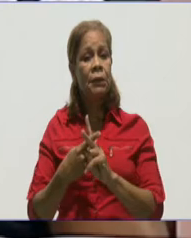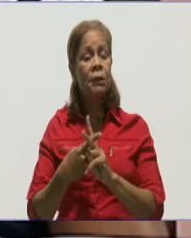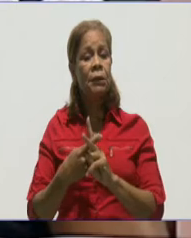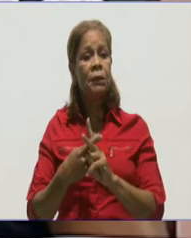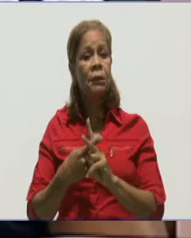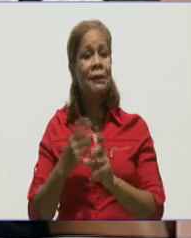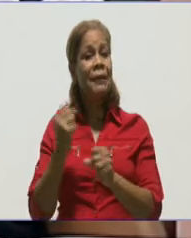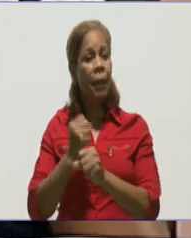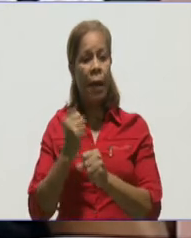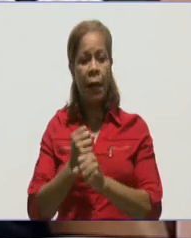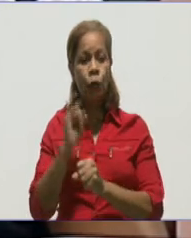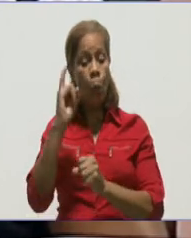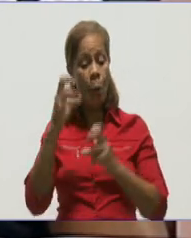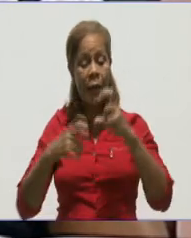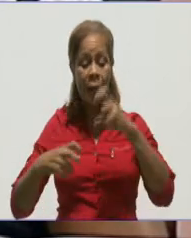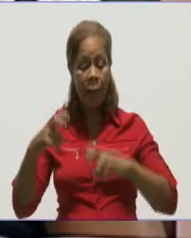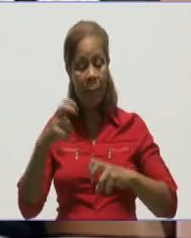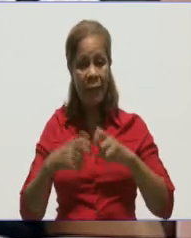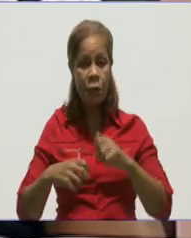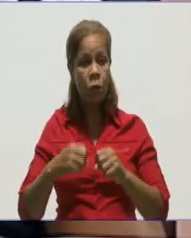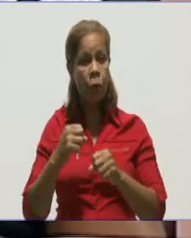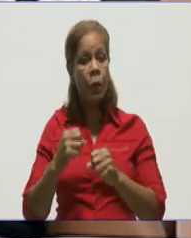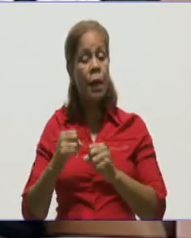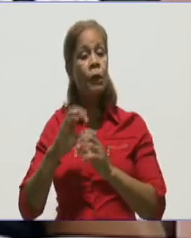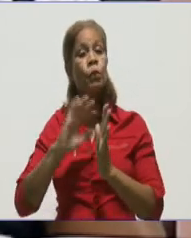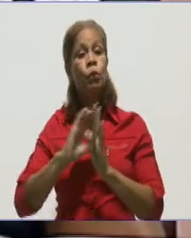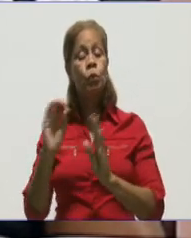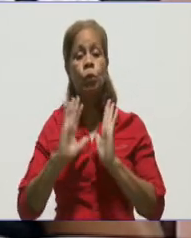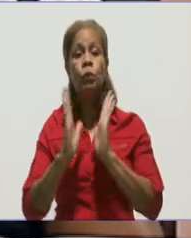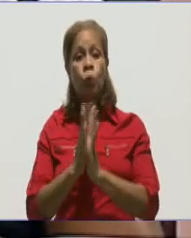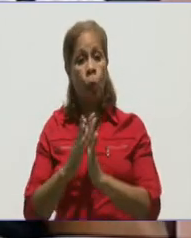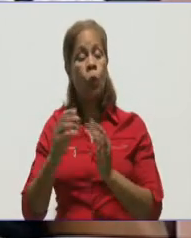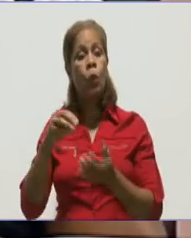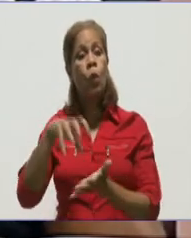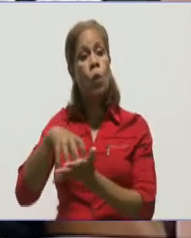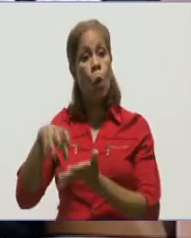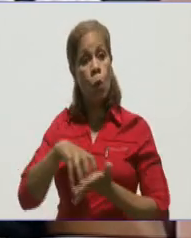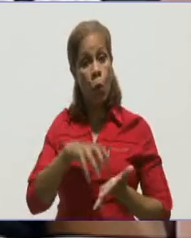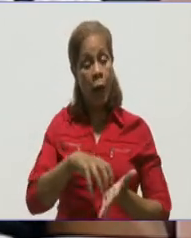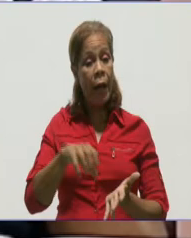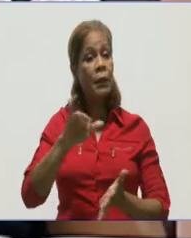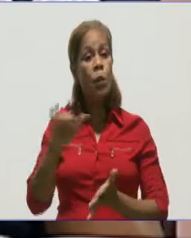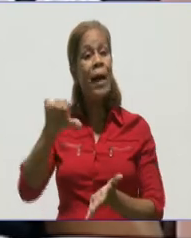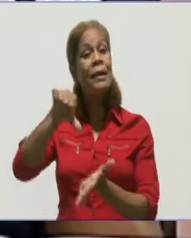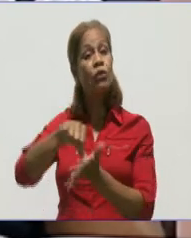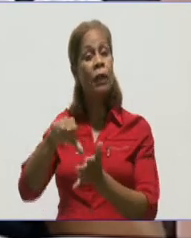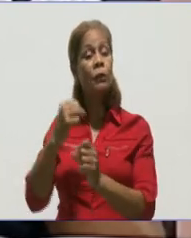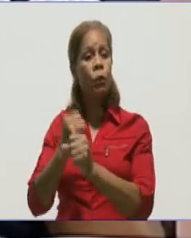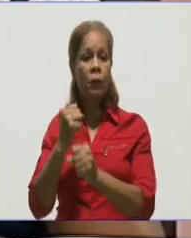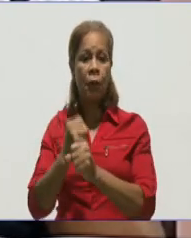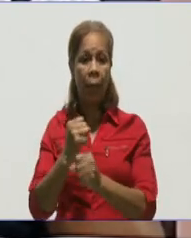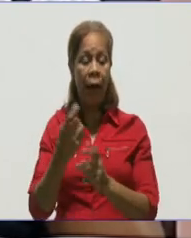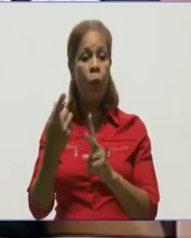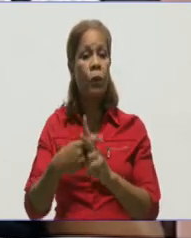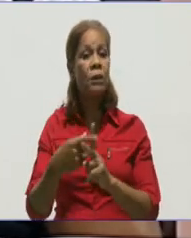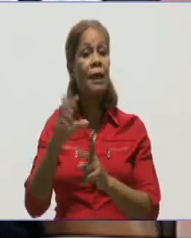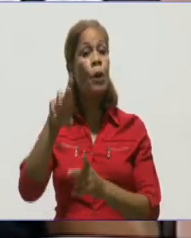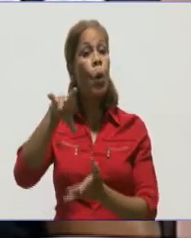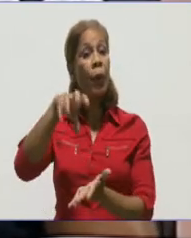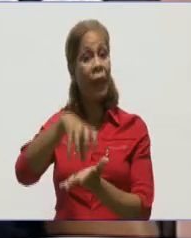inspección, tanto en las viviendas como en los repartos, como en los centros de trabajo, enfrentando